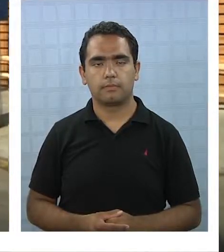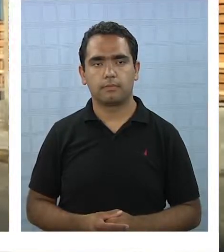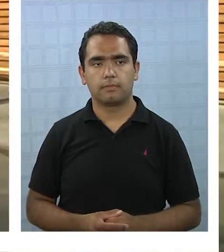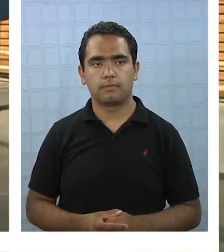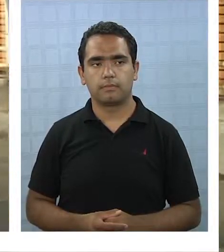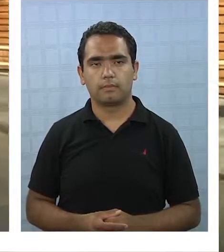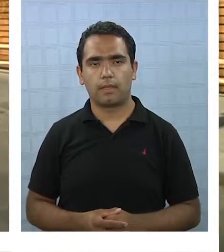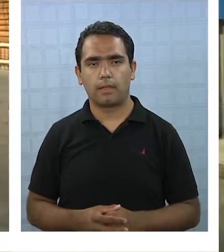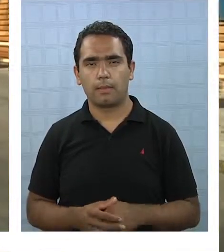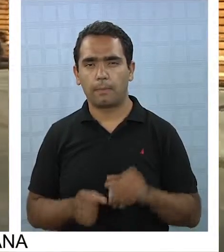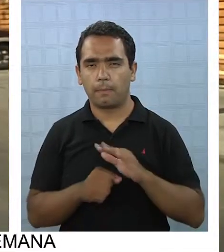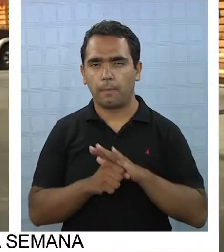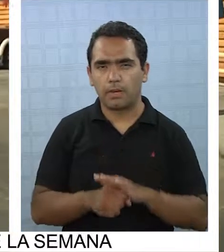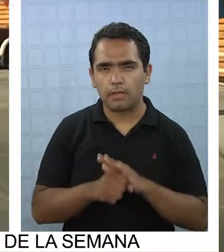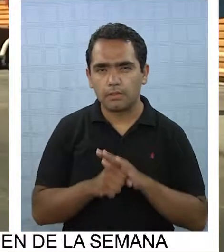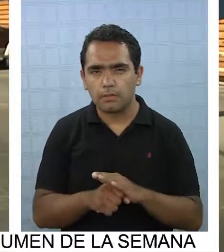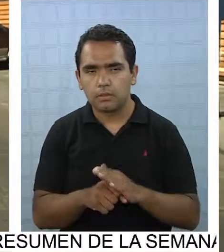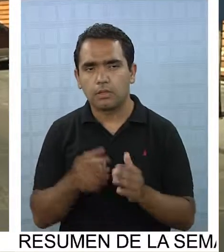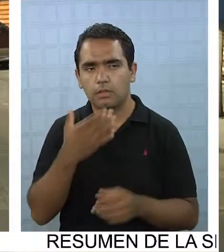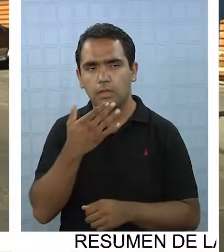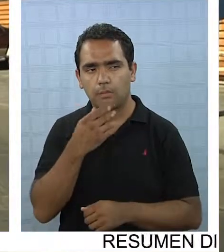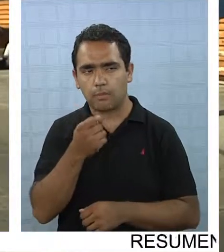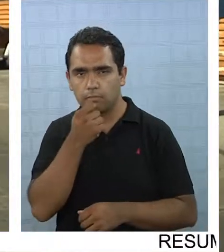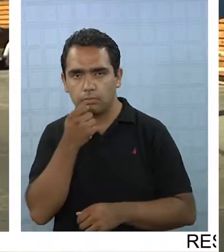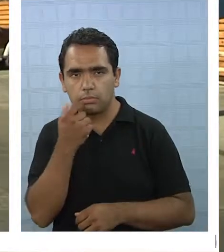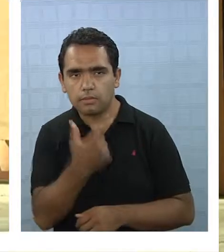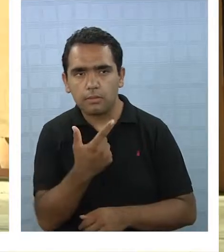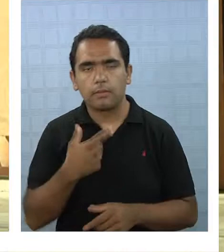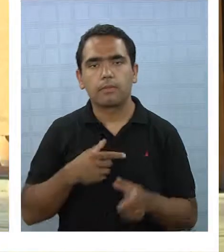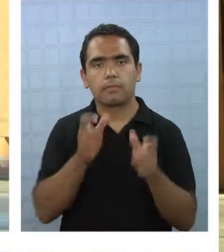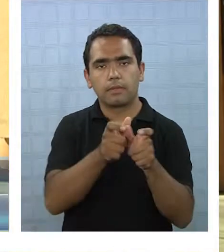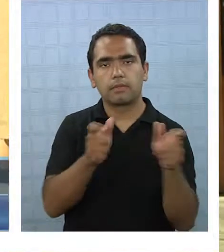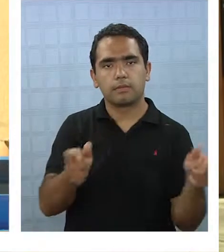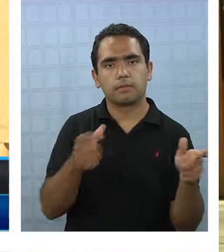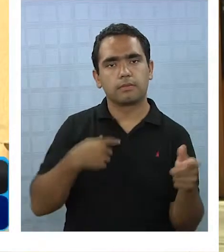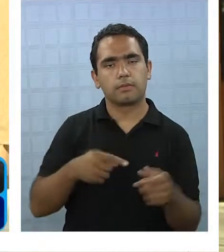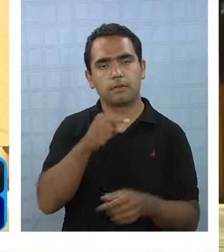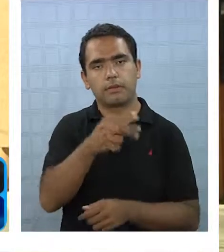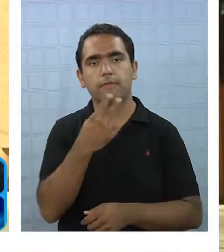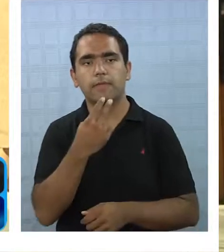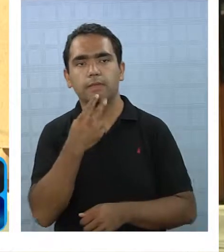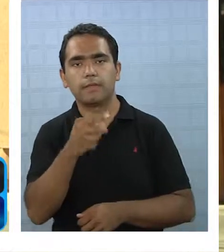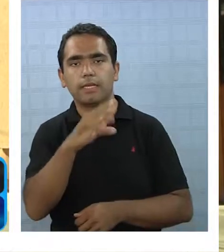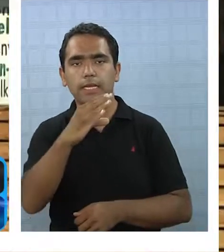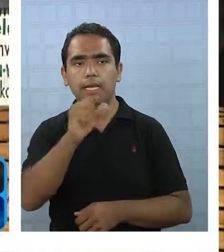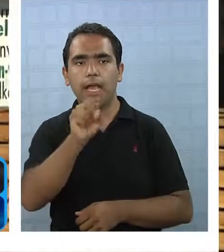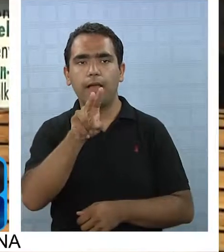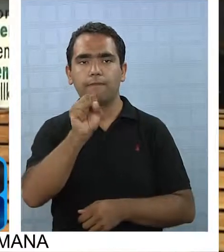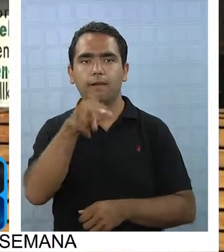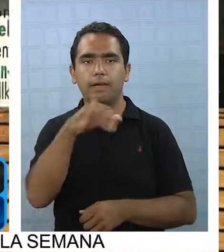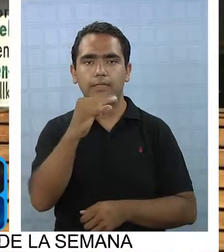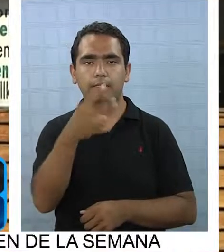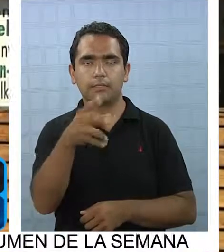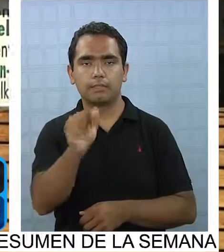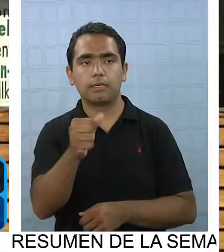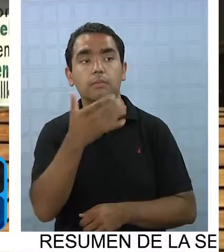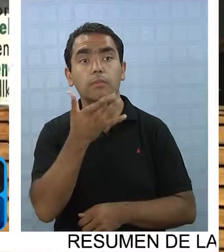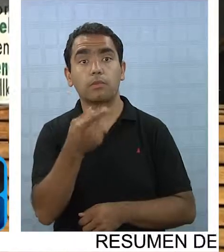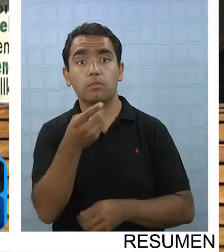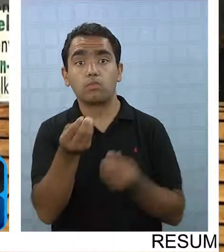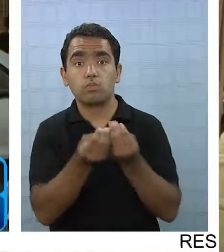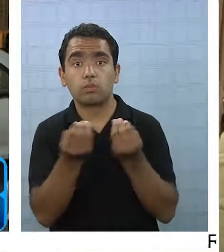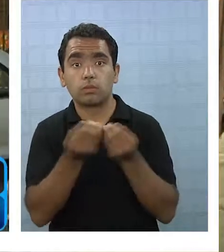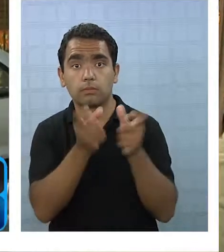Presiones y amenazas denuncian los vecinos de la península de Cabancha porque aseguran que los dueños de varios restaurantes de la zona